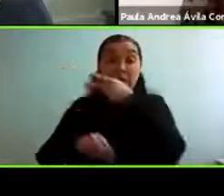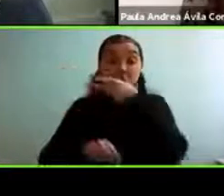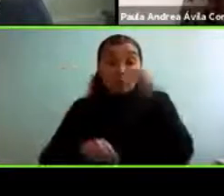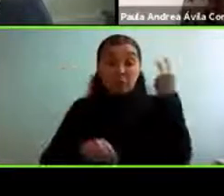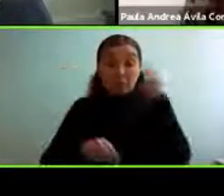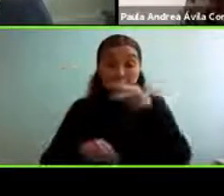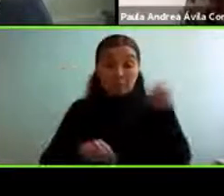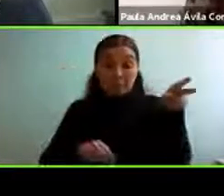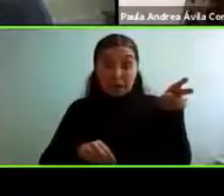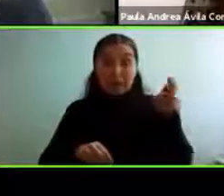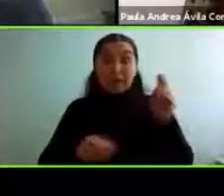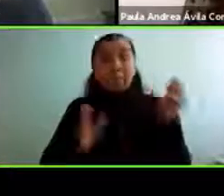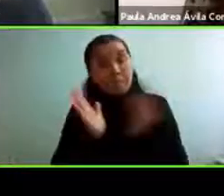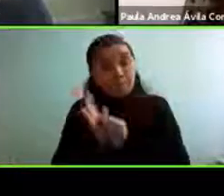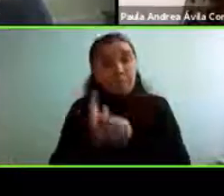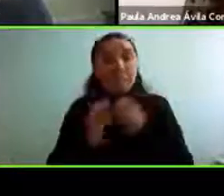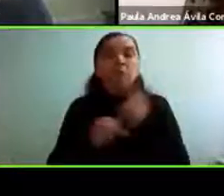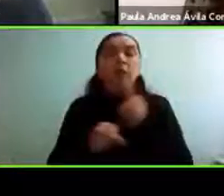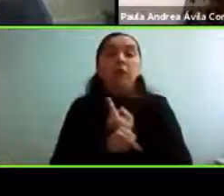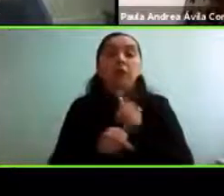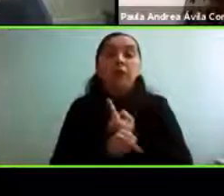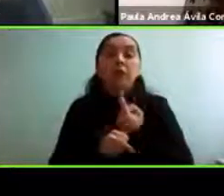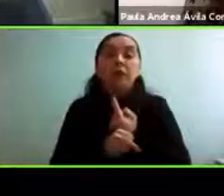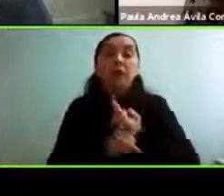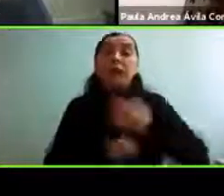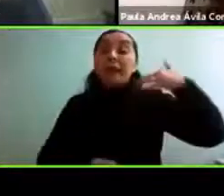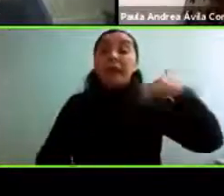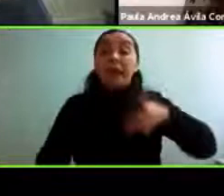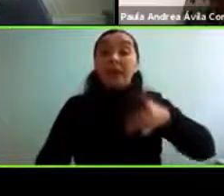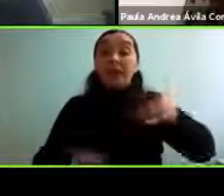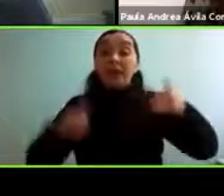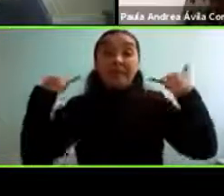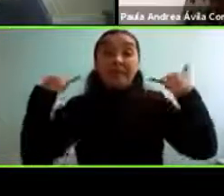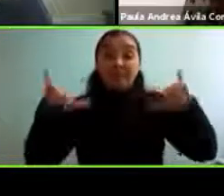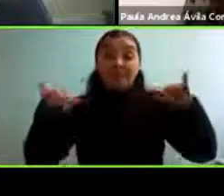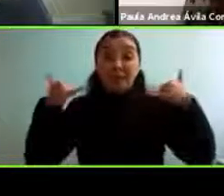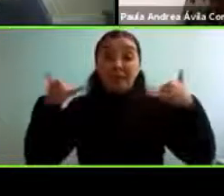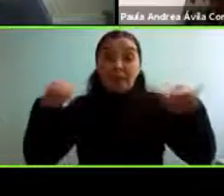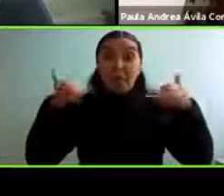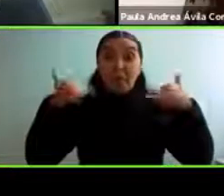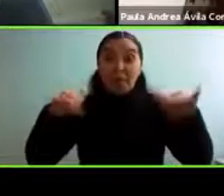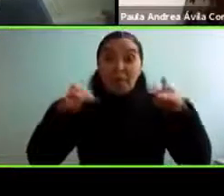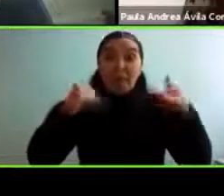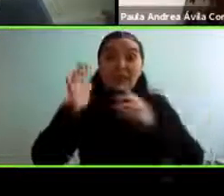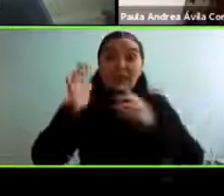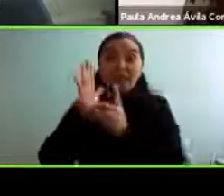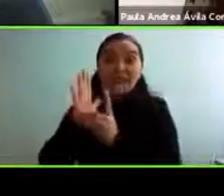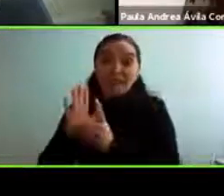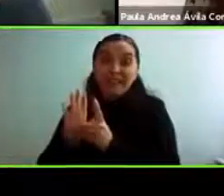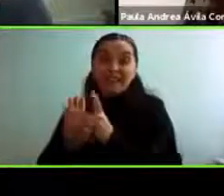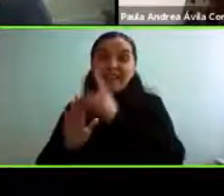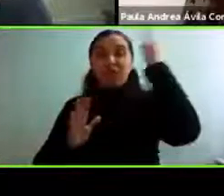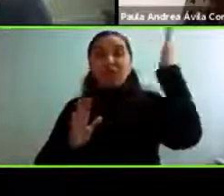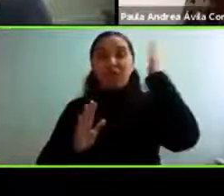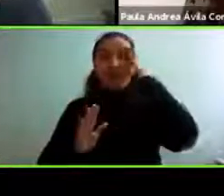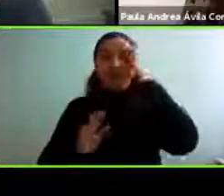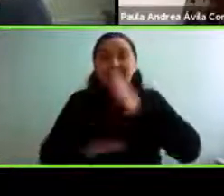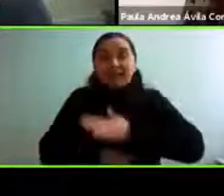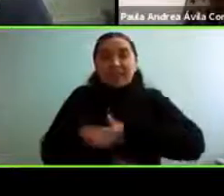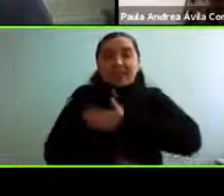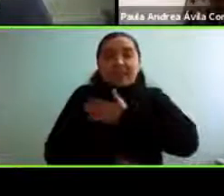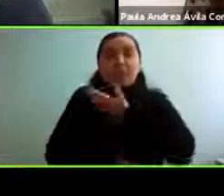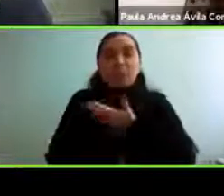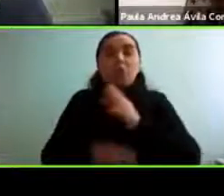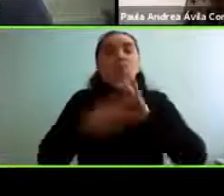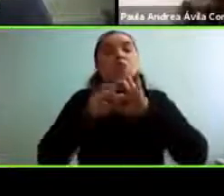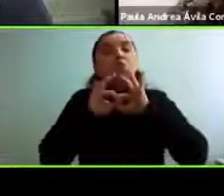vamos a conversar sobre la importancia de jugar y cómo esto promueve el desarrollo cognitivo y emocional muchas